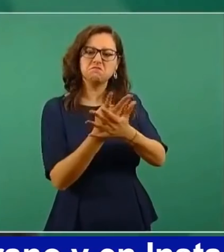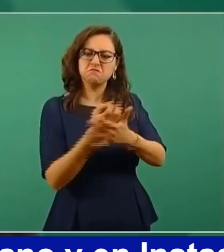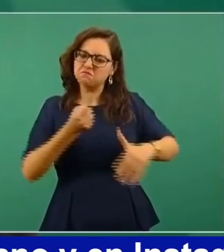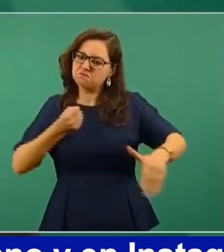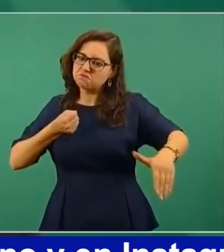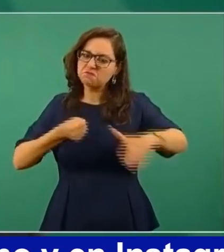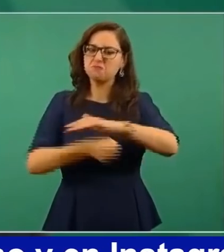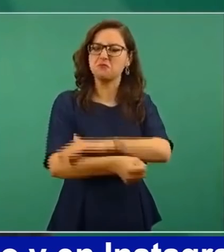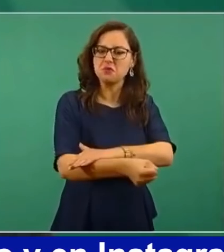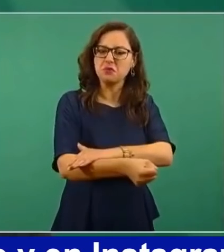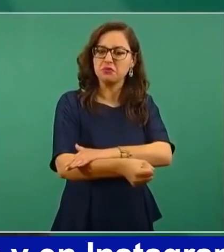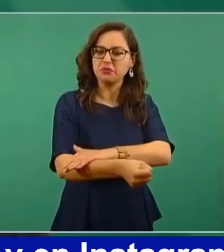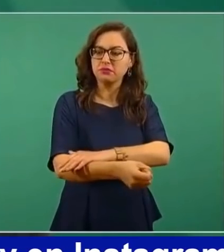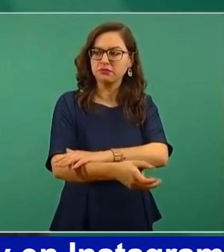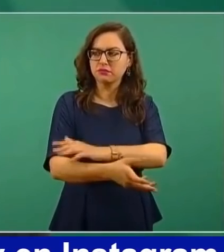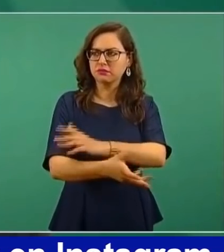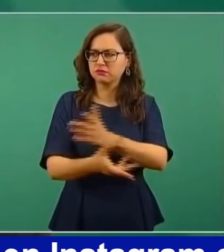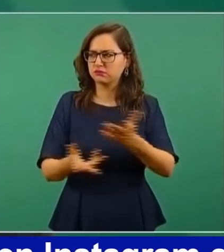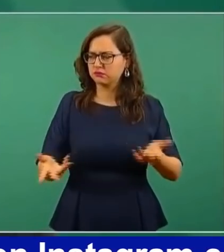aquí.